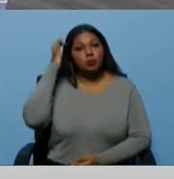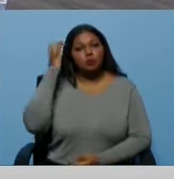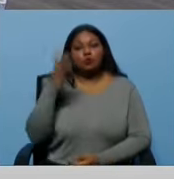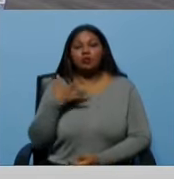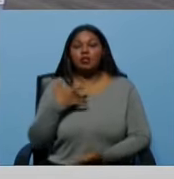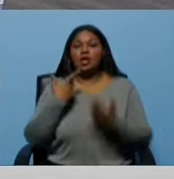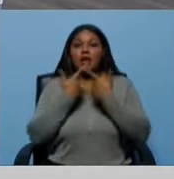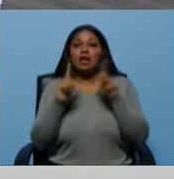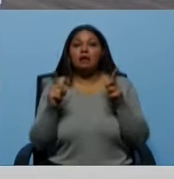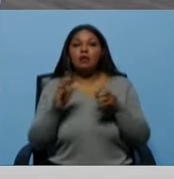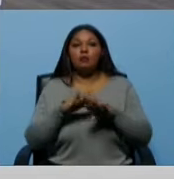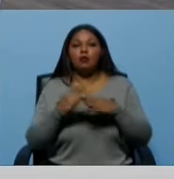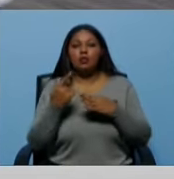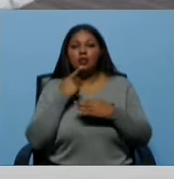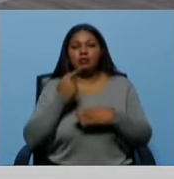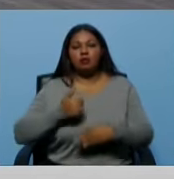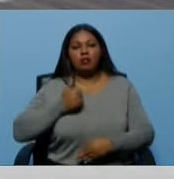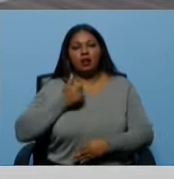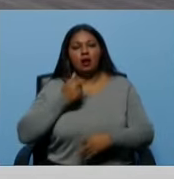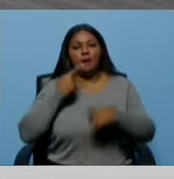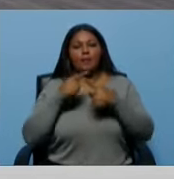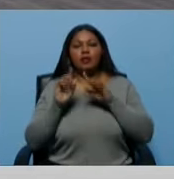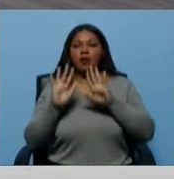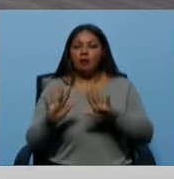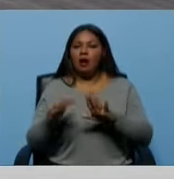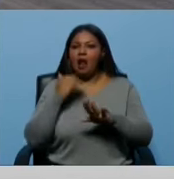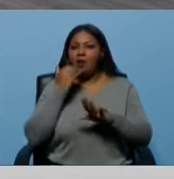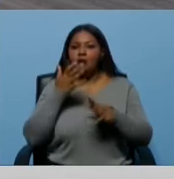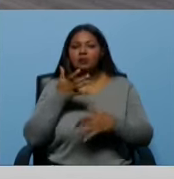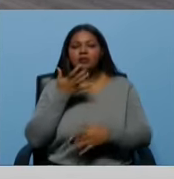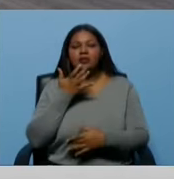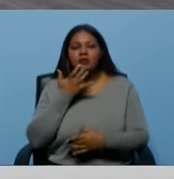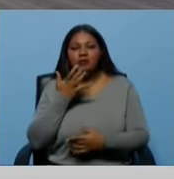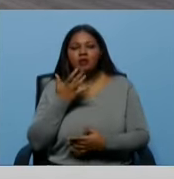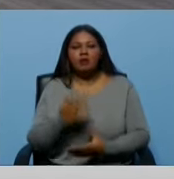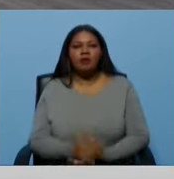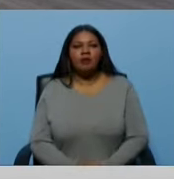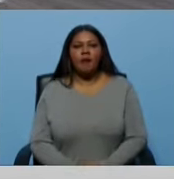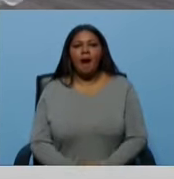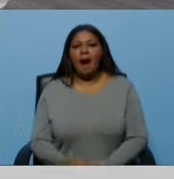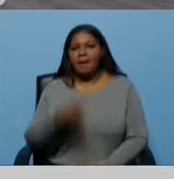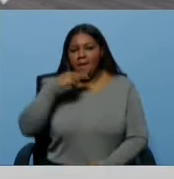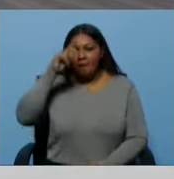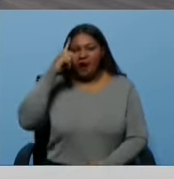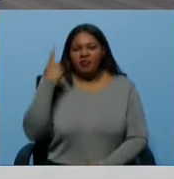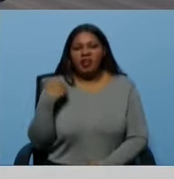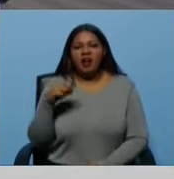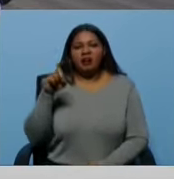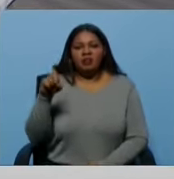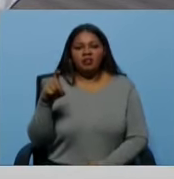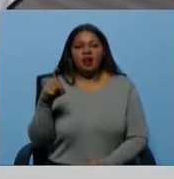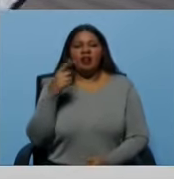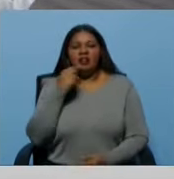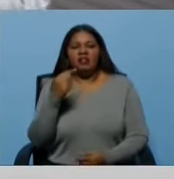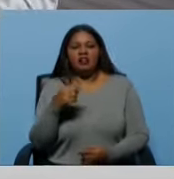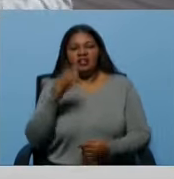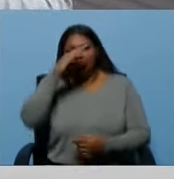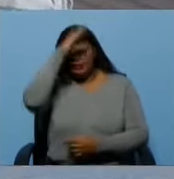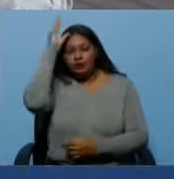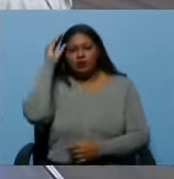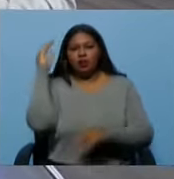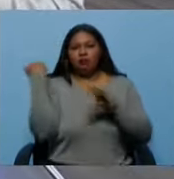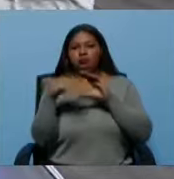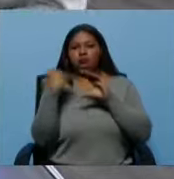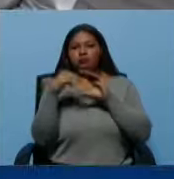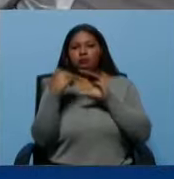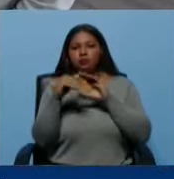porque estás diciendo lo que tú quieras. Yo le pongo un ejemplo sencillo. Mi papá tiene un Twitter. Mi papá le dice a Trump tres cosas por